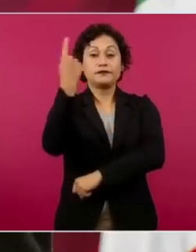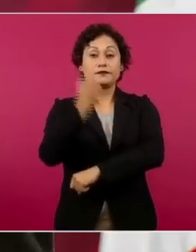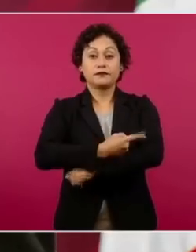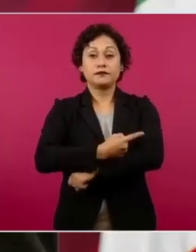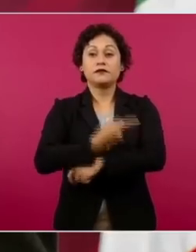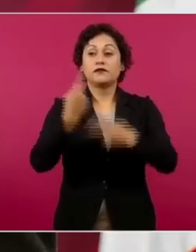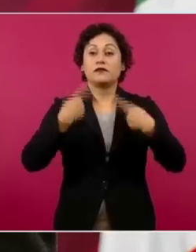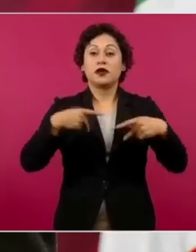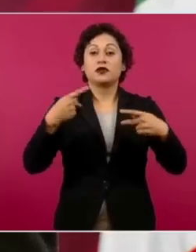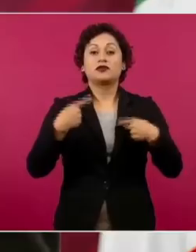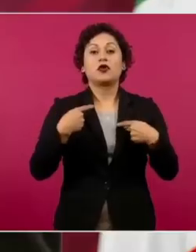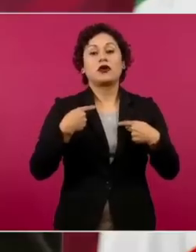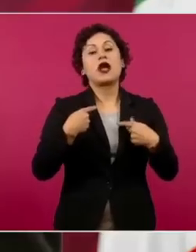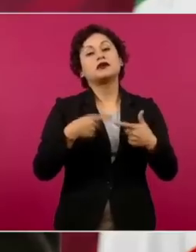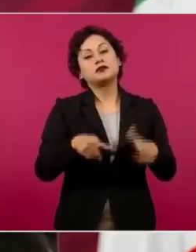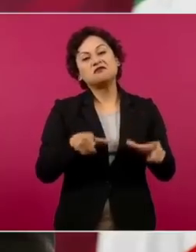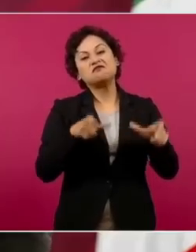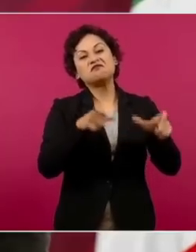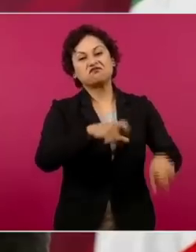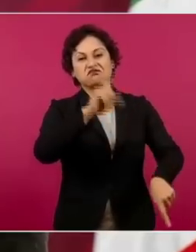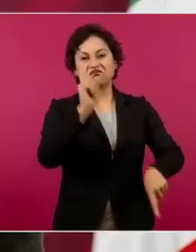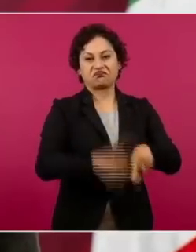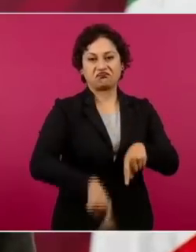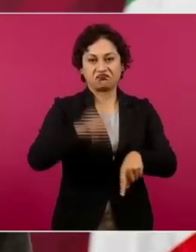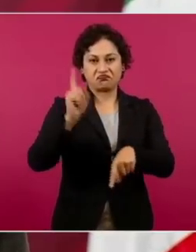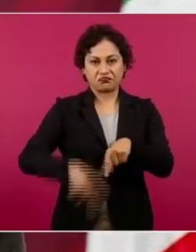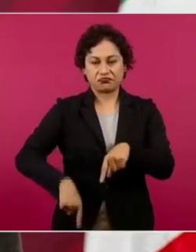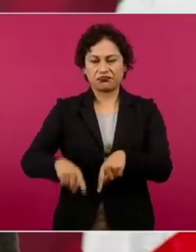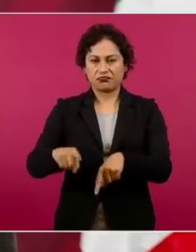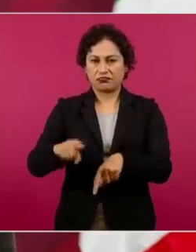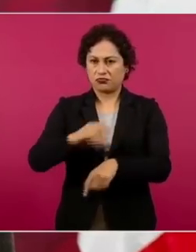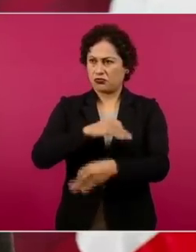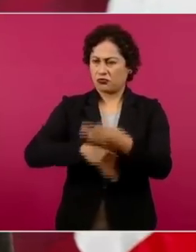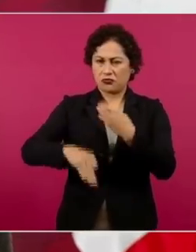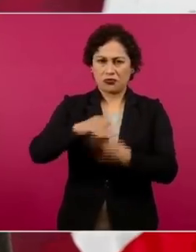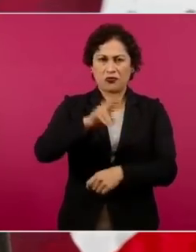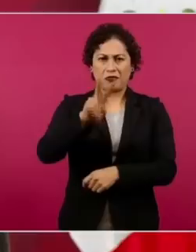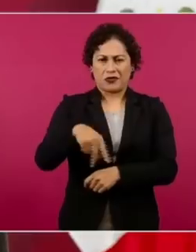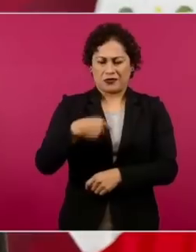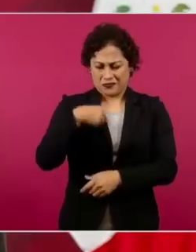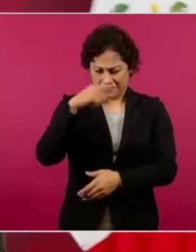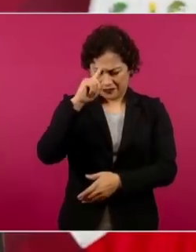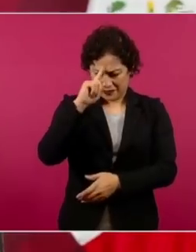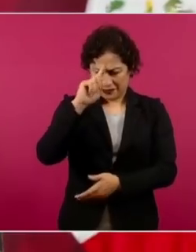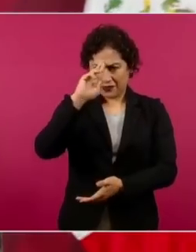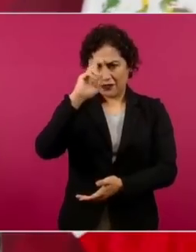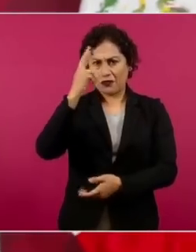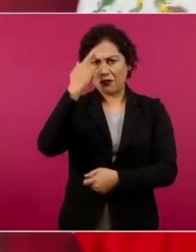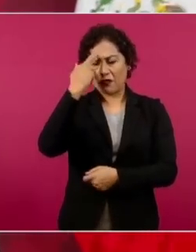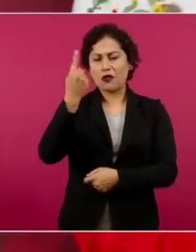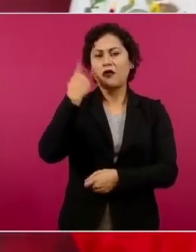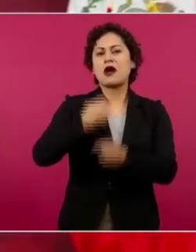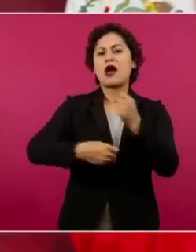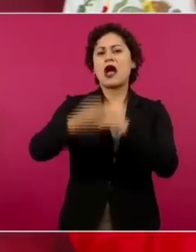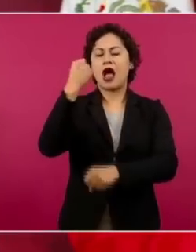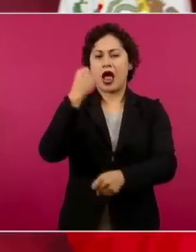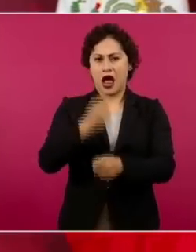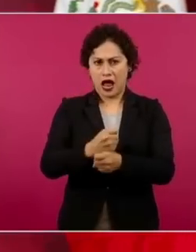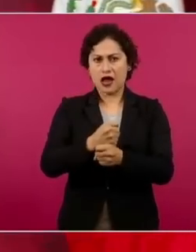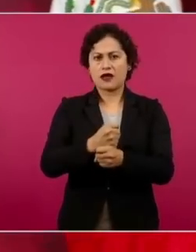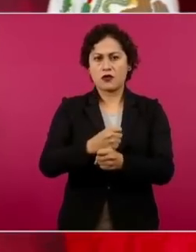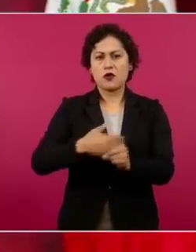Recuerdo que todavía hasta el año pasado tenían todas las de Nayarit,